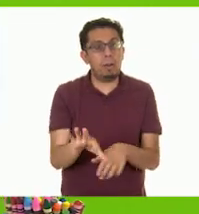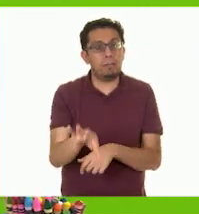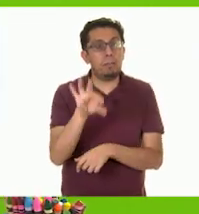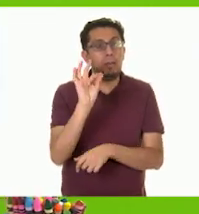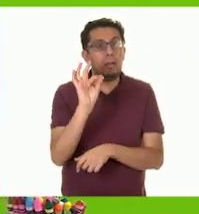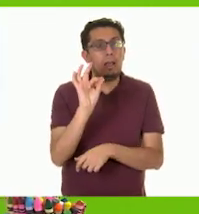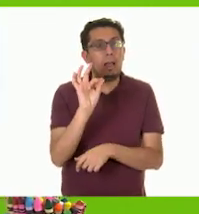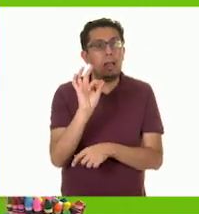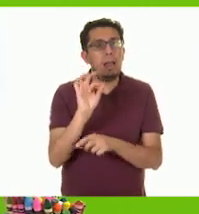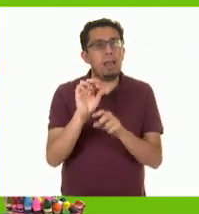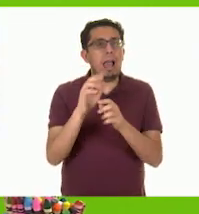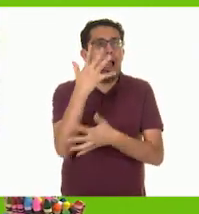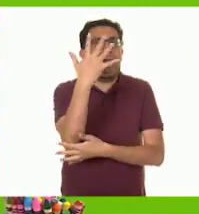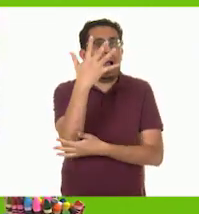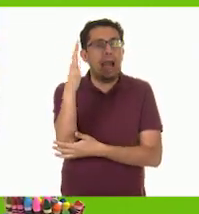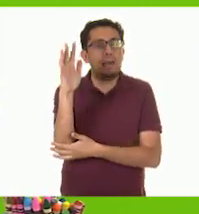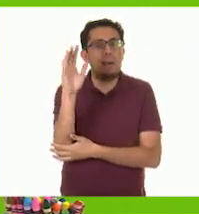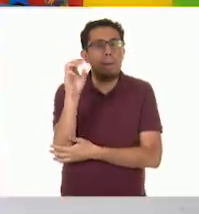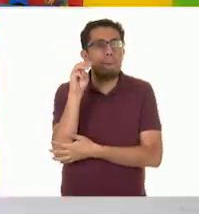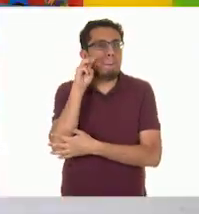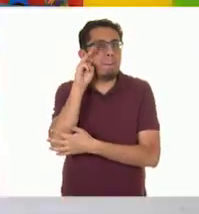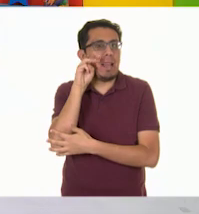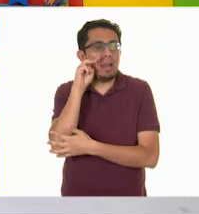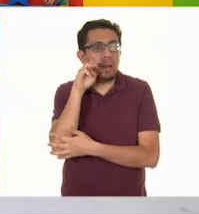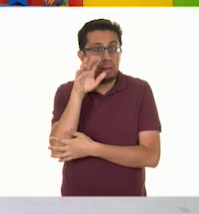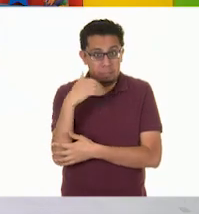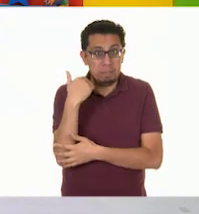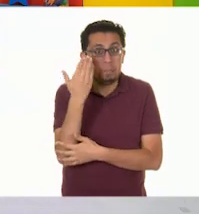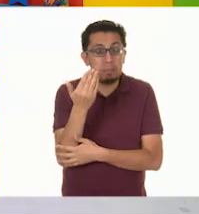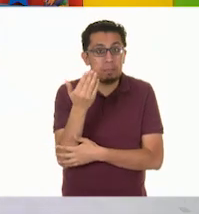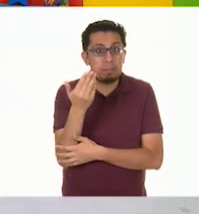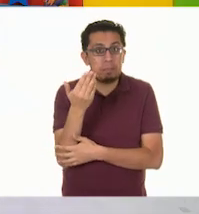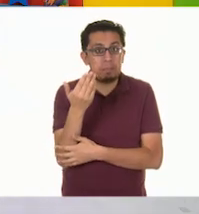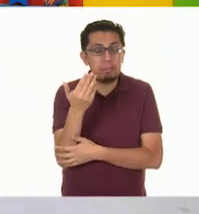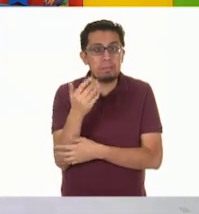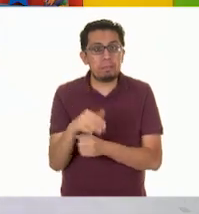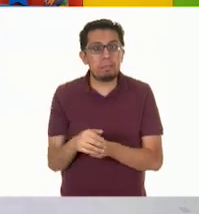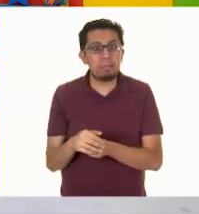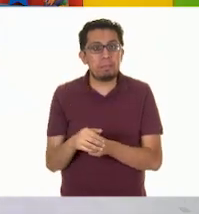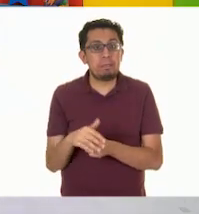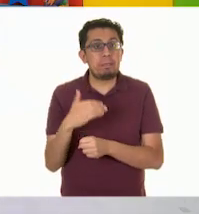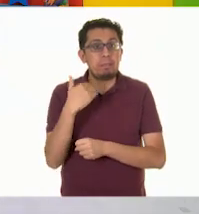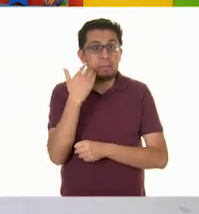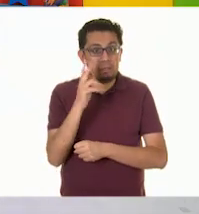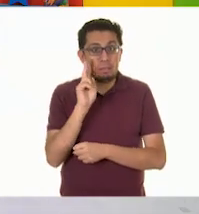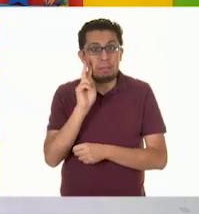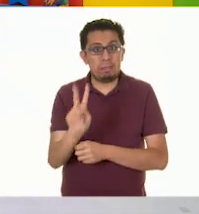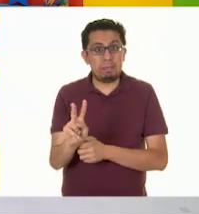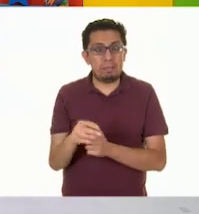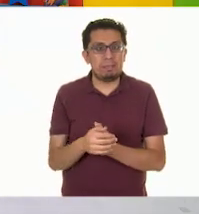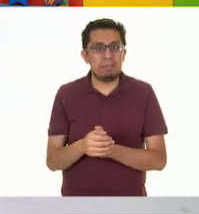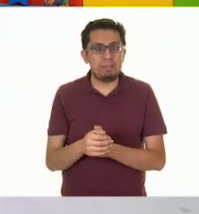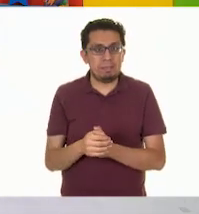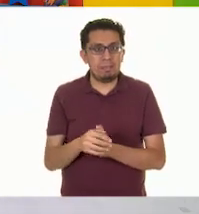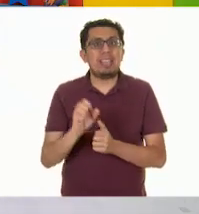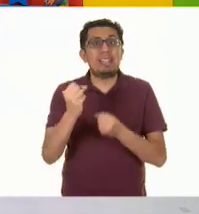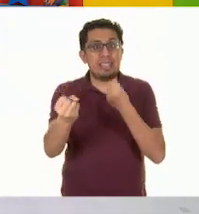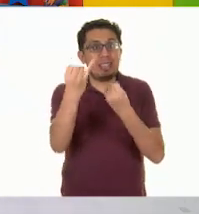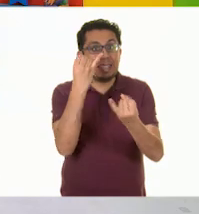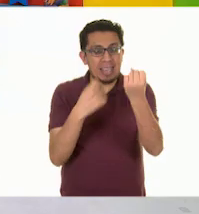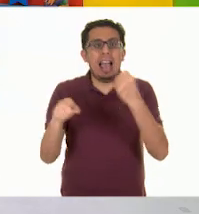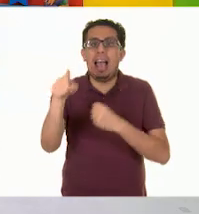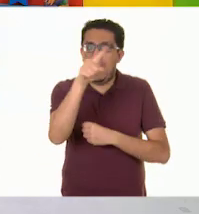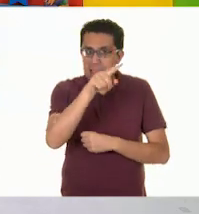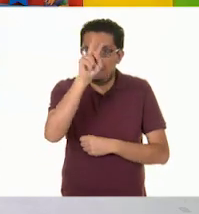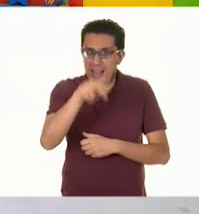mandarino. ¿Quieren escucharla? Sí. ¿Quieren escucharla? Sí. Ah, sí están ahí, sí están